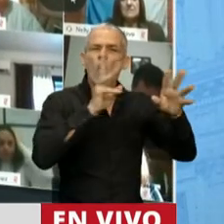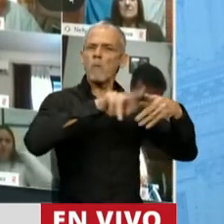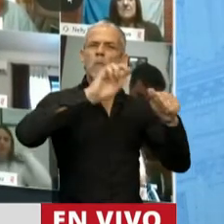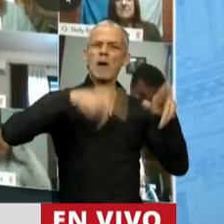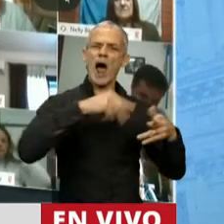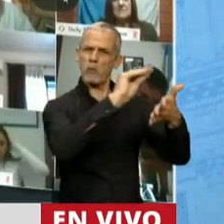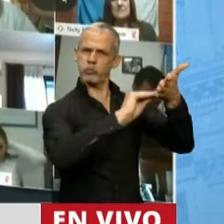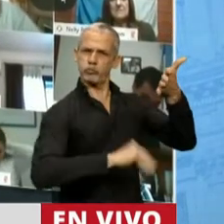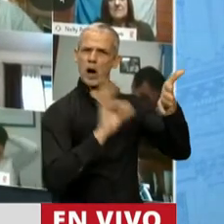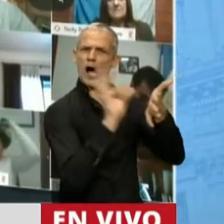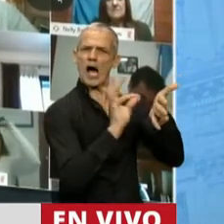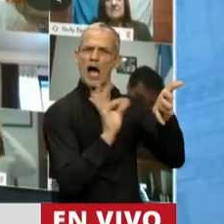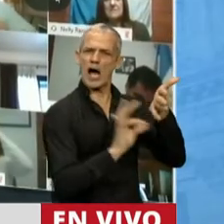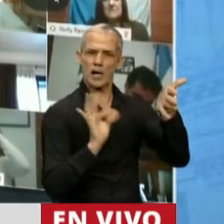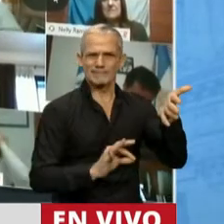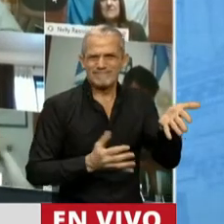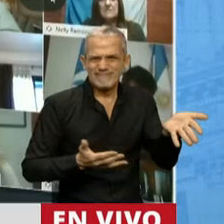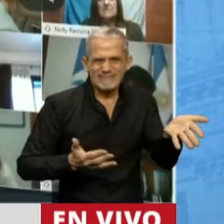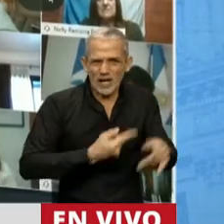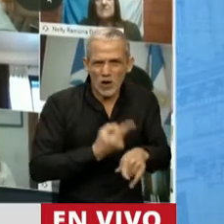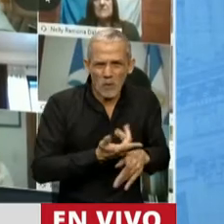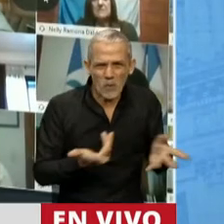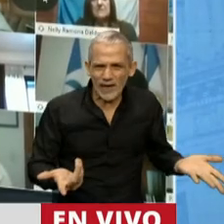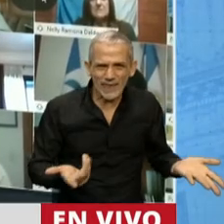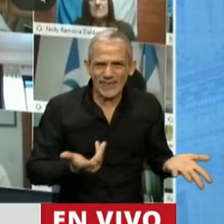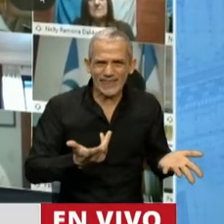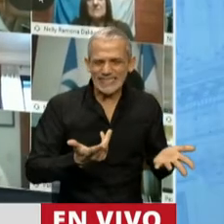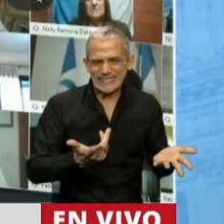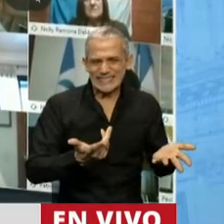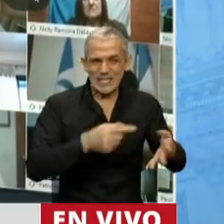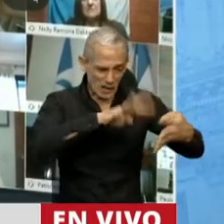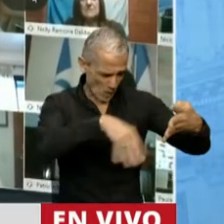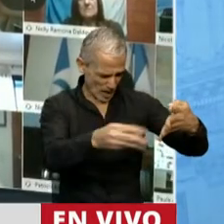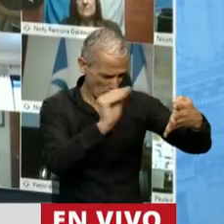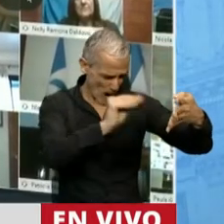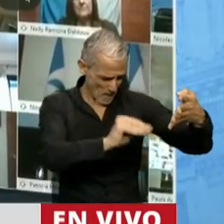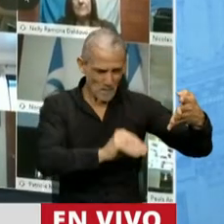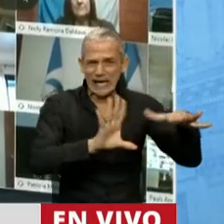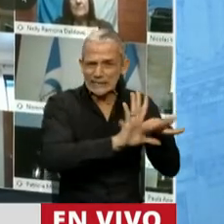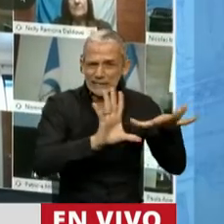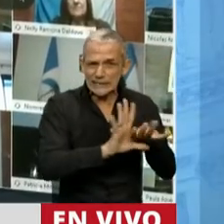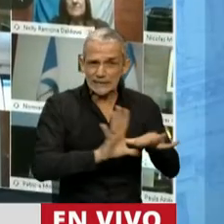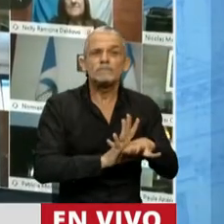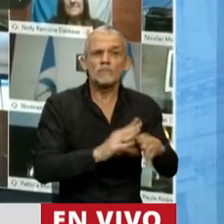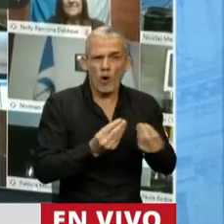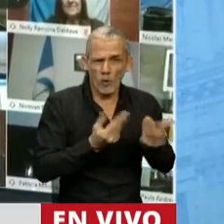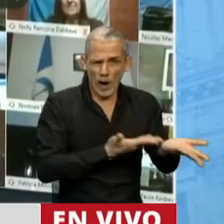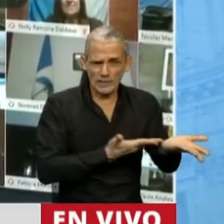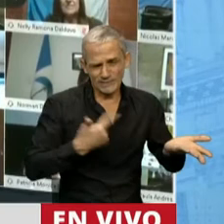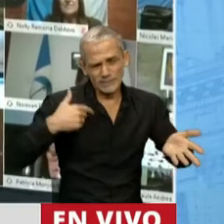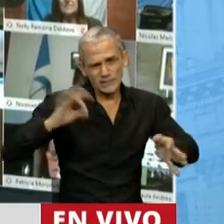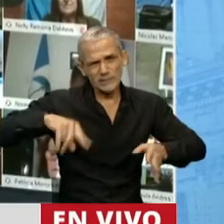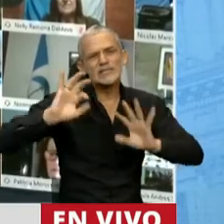presupuesto definido con precisión en sus planillas al gobierno. Solo